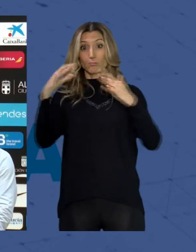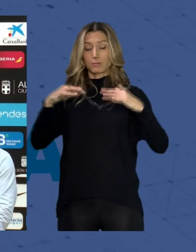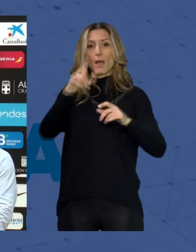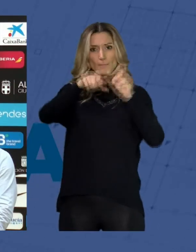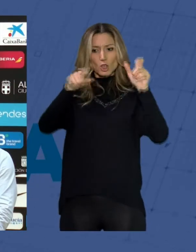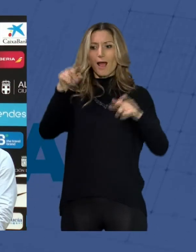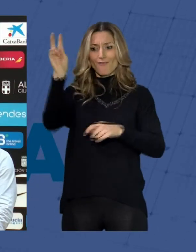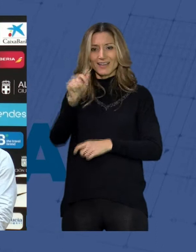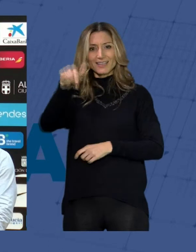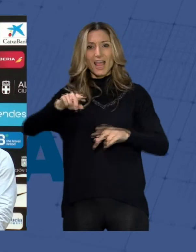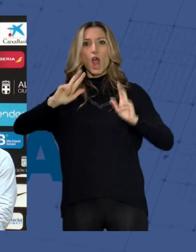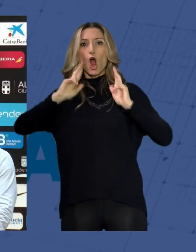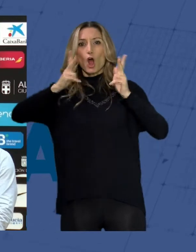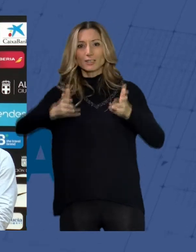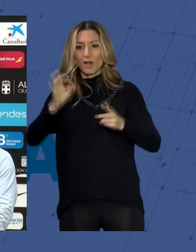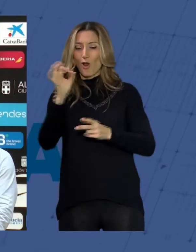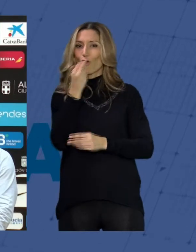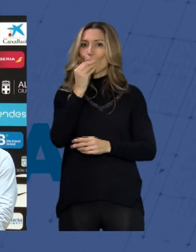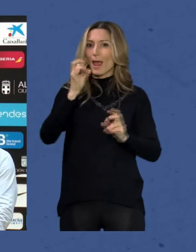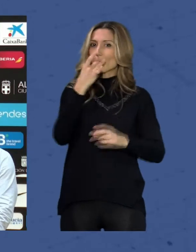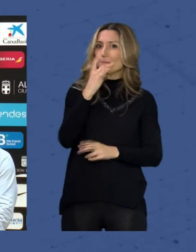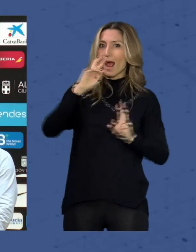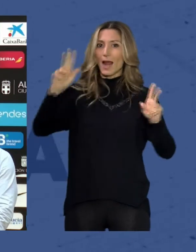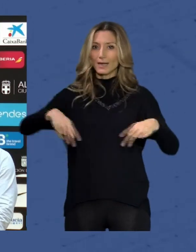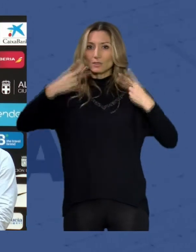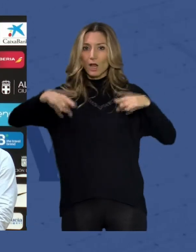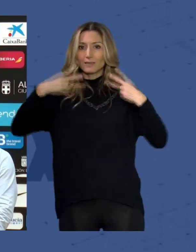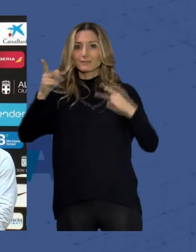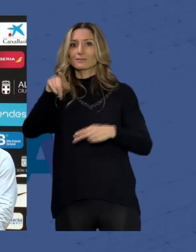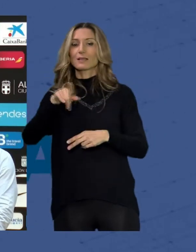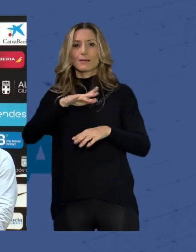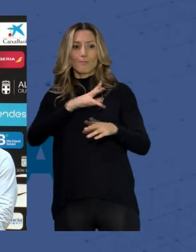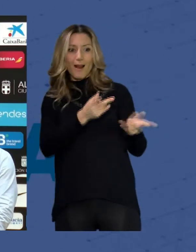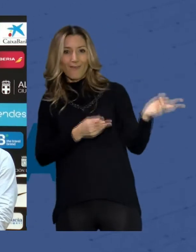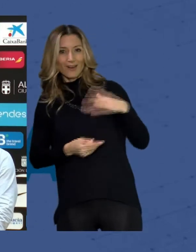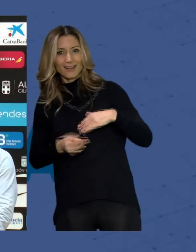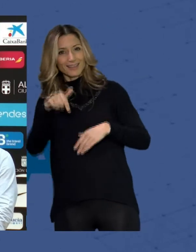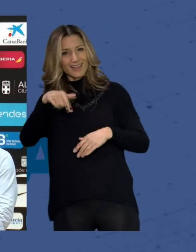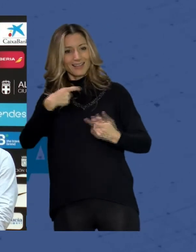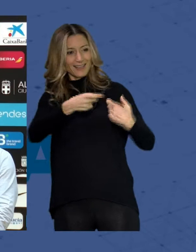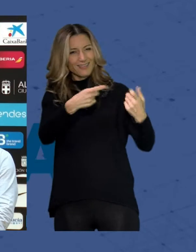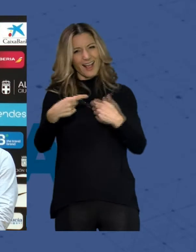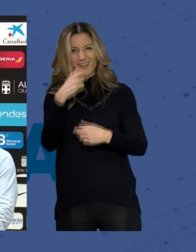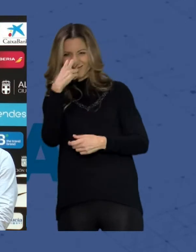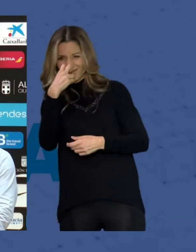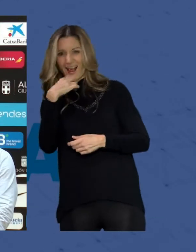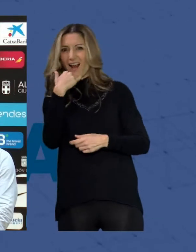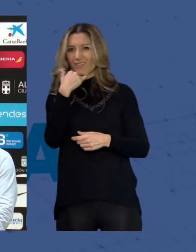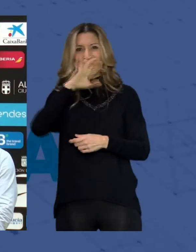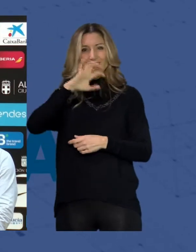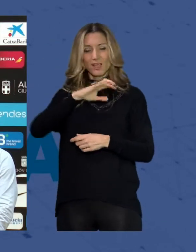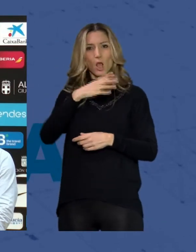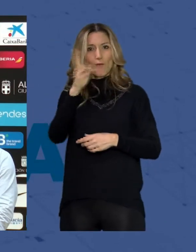hoteles va a comer en nuestros bares y restaurantes posiblemente también se acerque a comprar algo a nuestros comercios y al final eso redunda